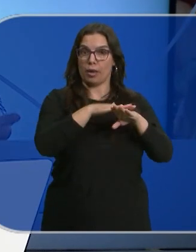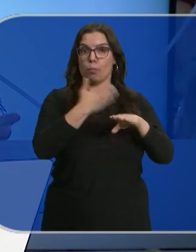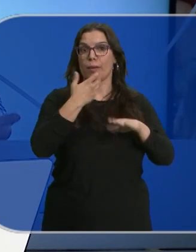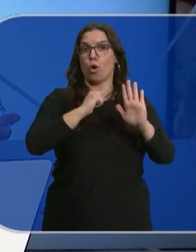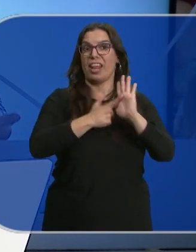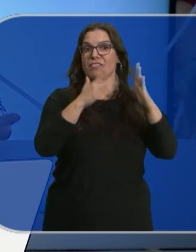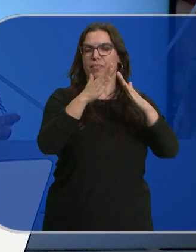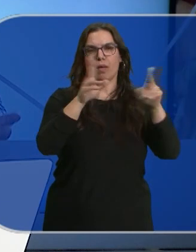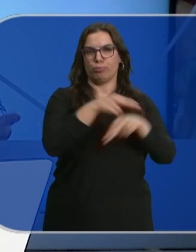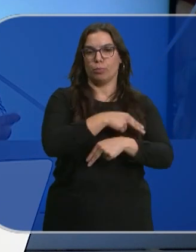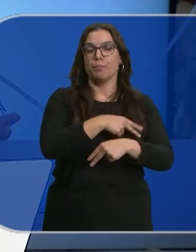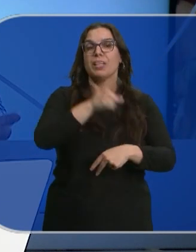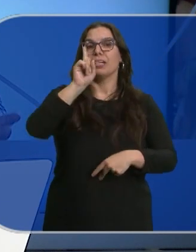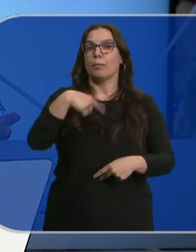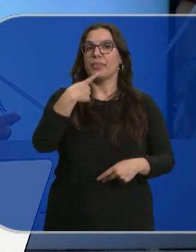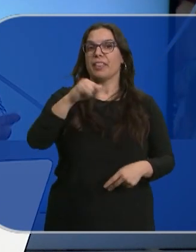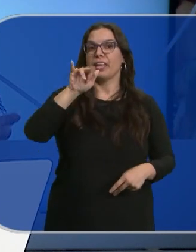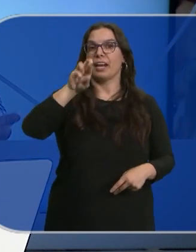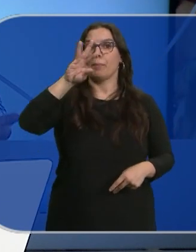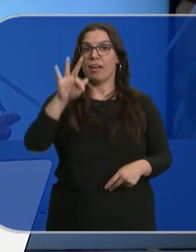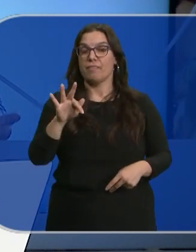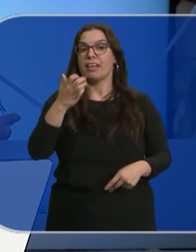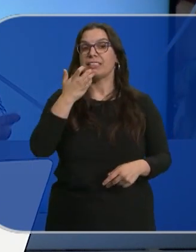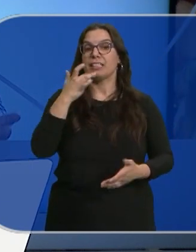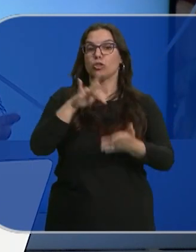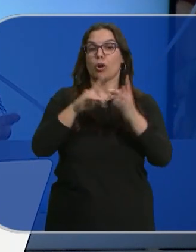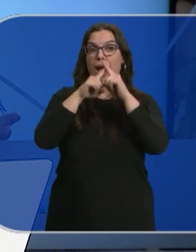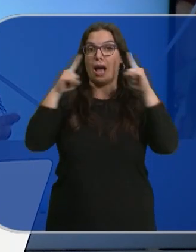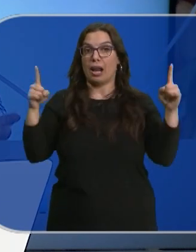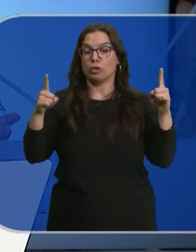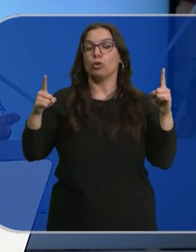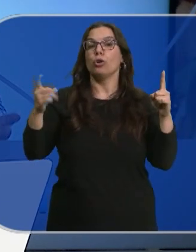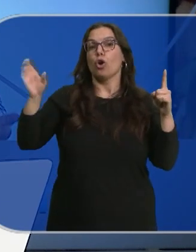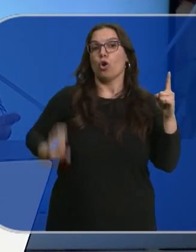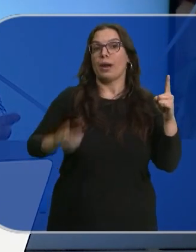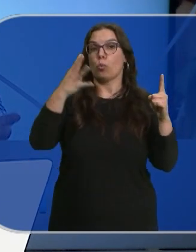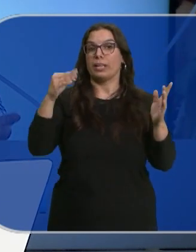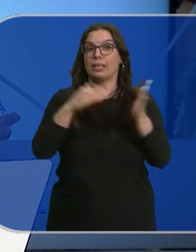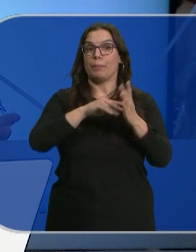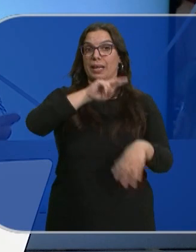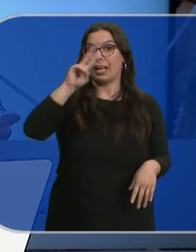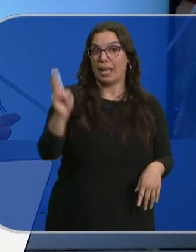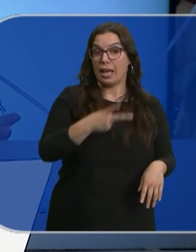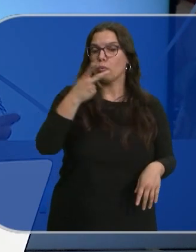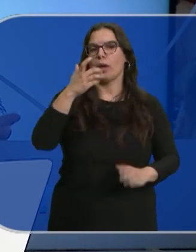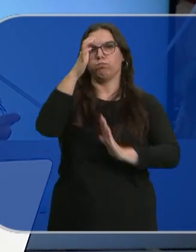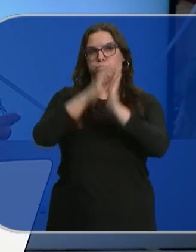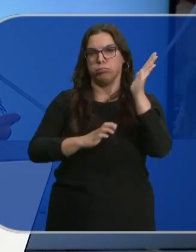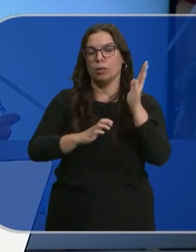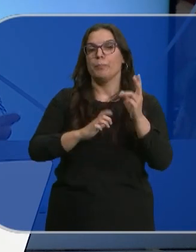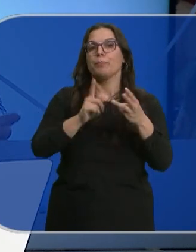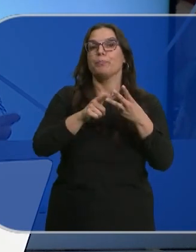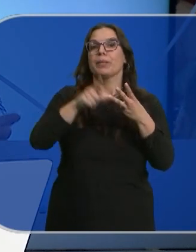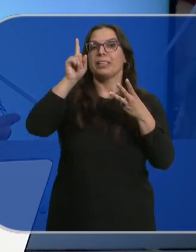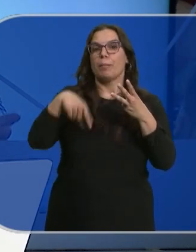ley de la vivienda. También ha anunciado la bajada del IRPF a las rentas inferiores a 40.000 euros en los primeros 100 días en caso de llegar al gobierno y una